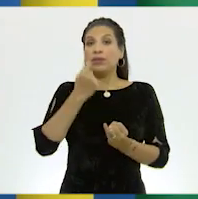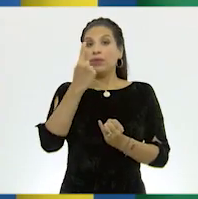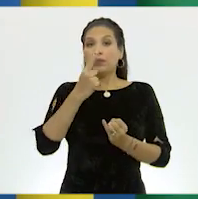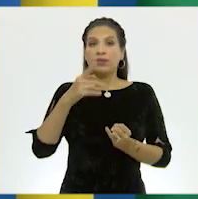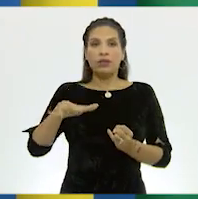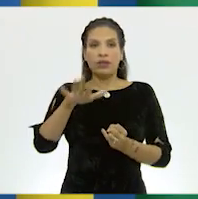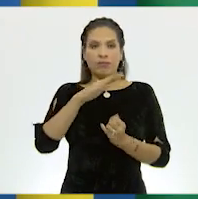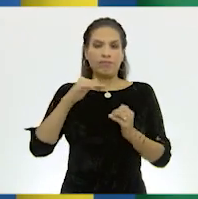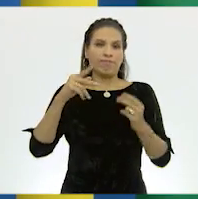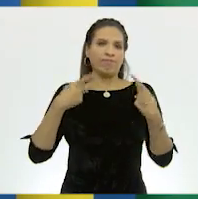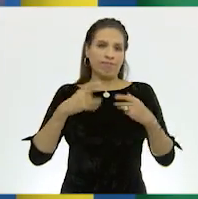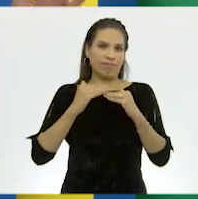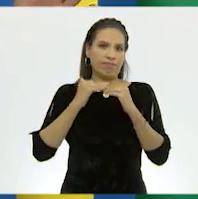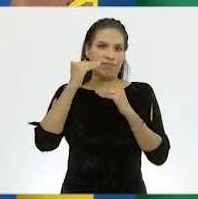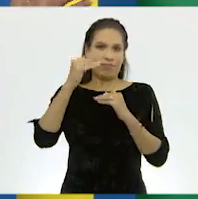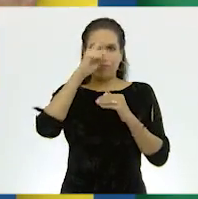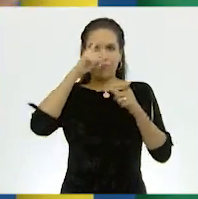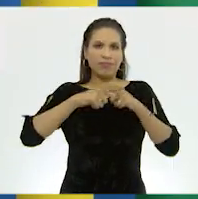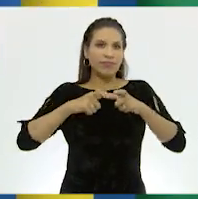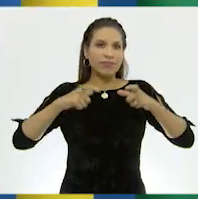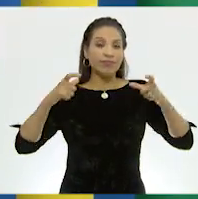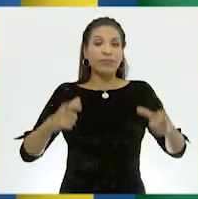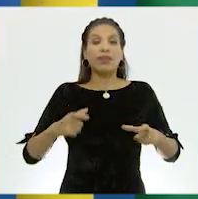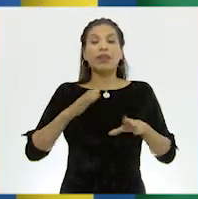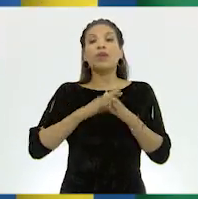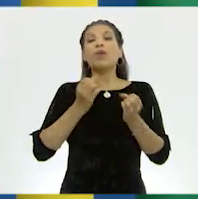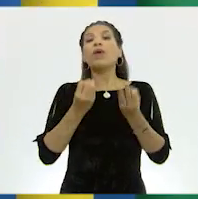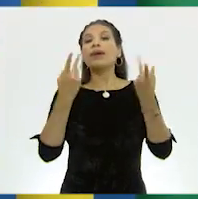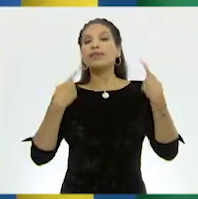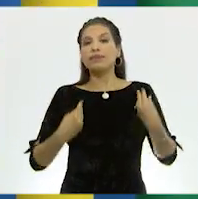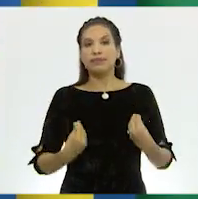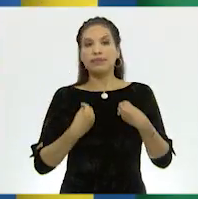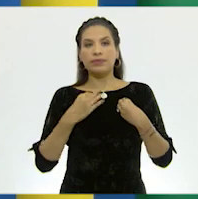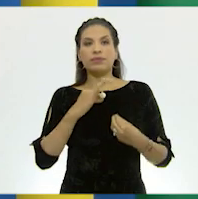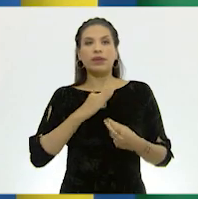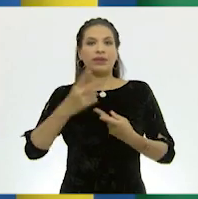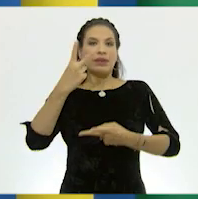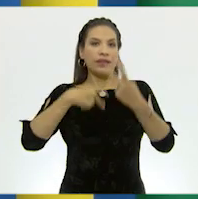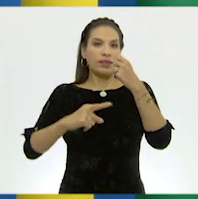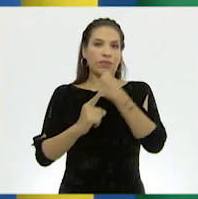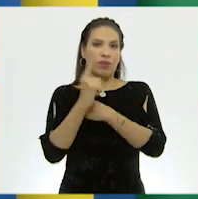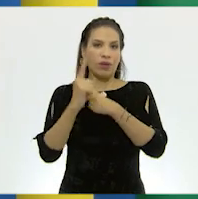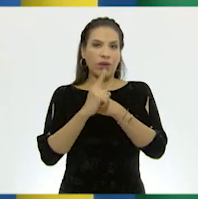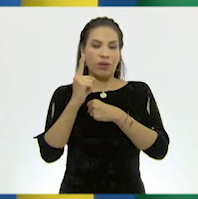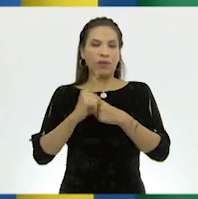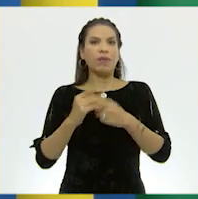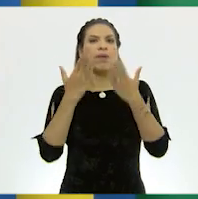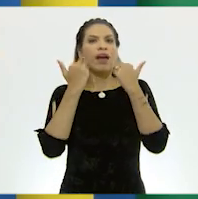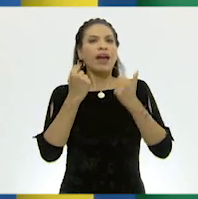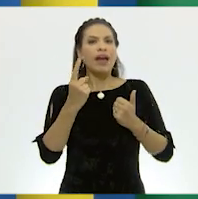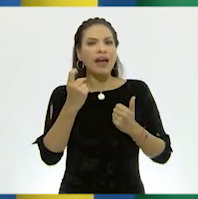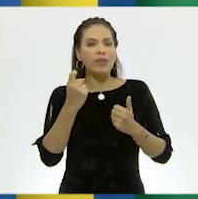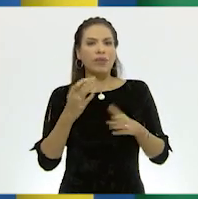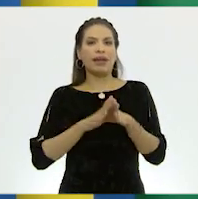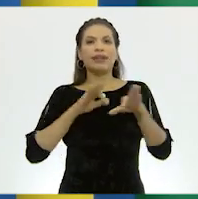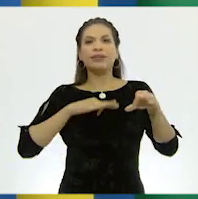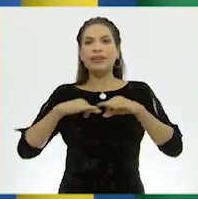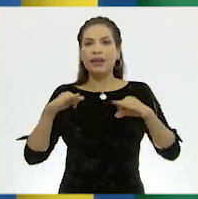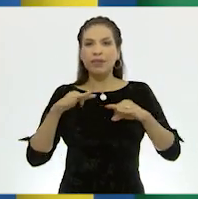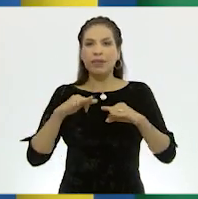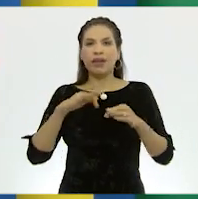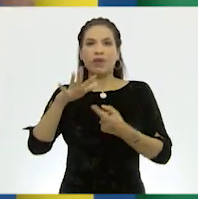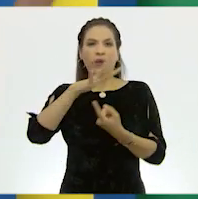población aumenta descontroladamente en número de habitantes, puede generar problemas como la escasez de agua, de trabajo,